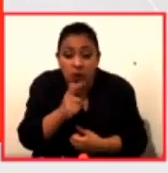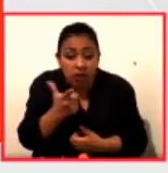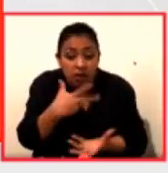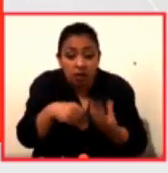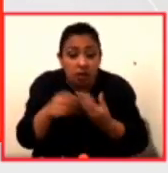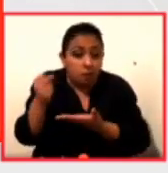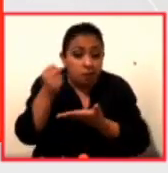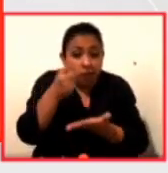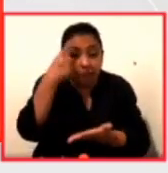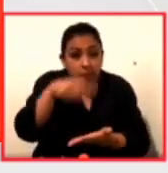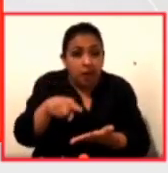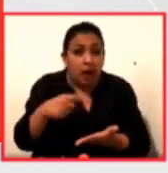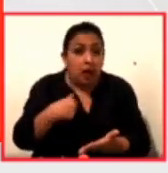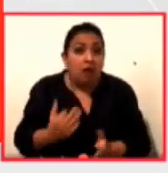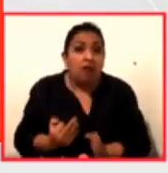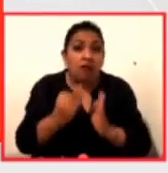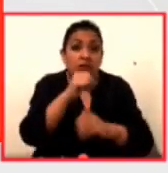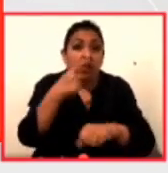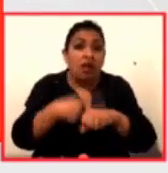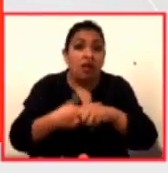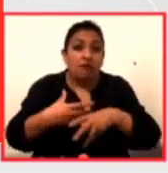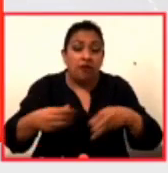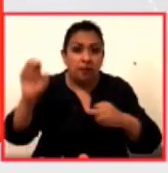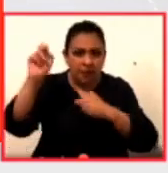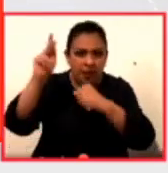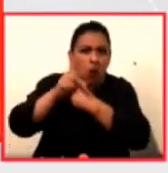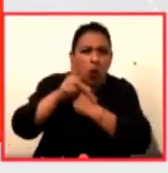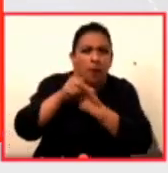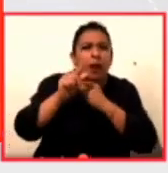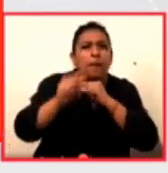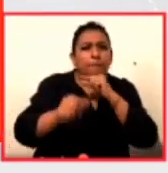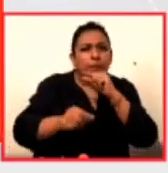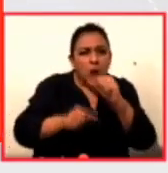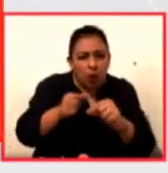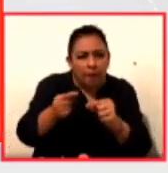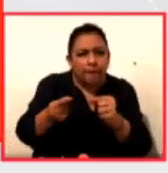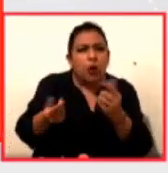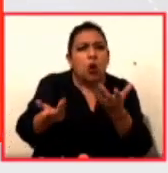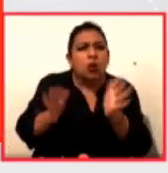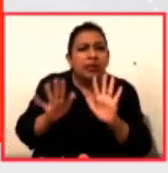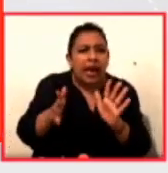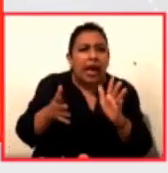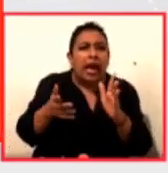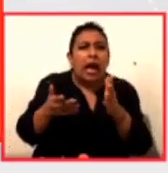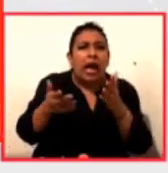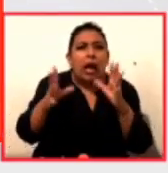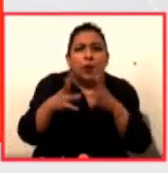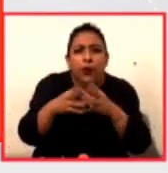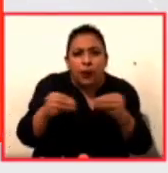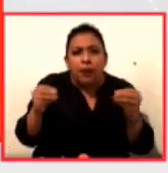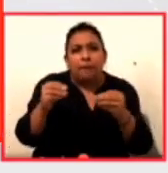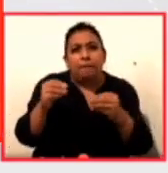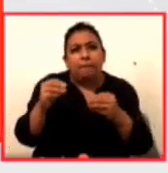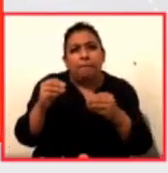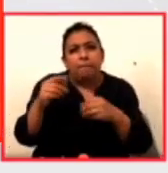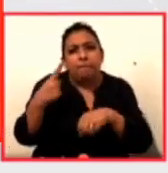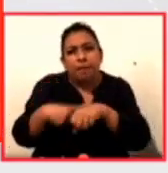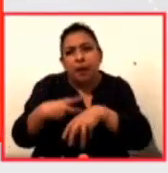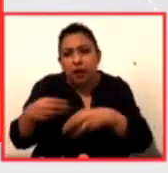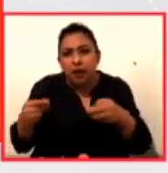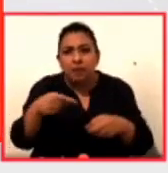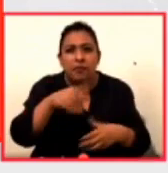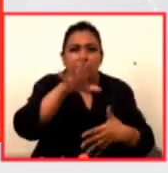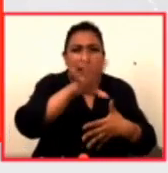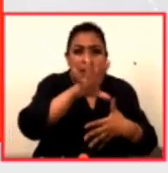enfrentar la pandemia mientras Europa está saliendo de esta pandemia en América estamos observando pocos rojos